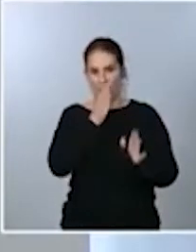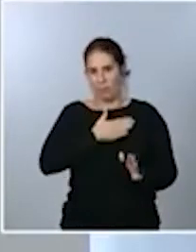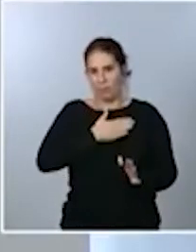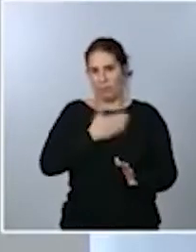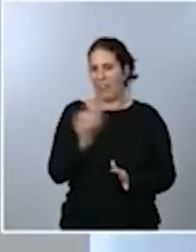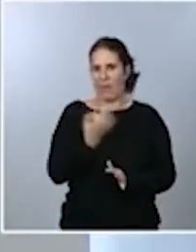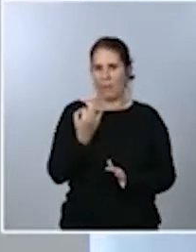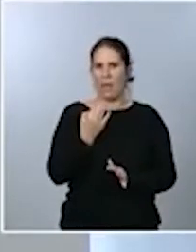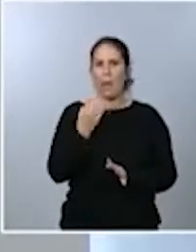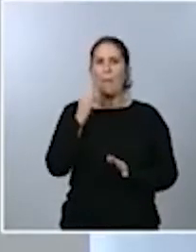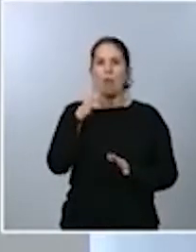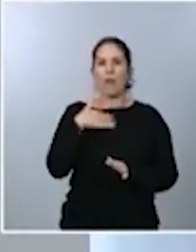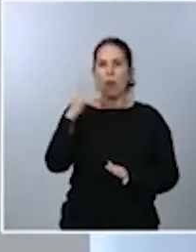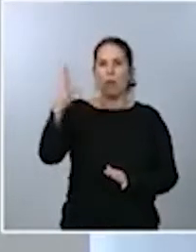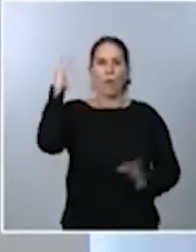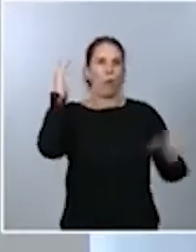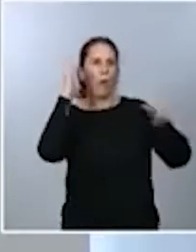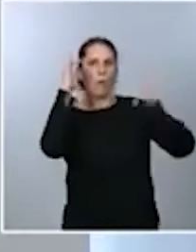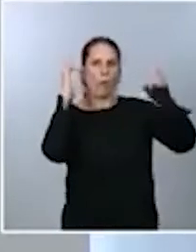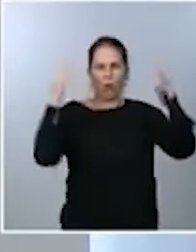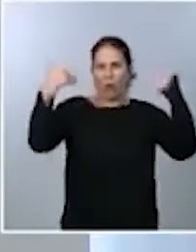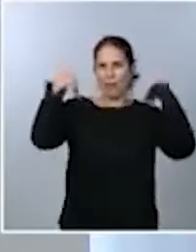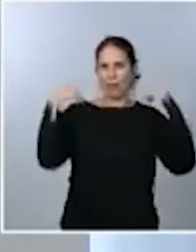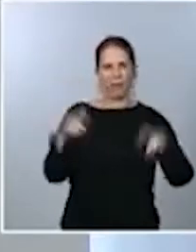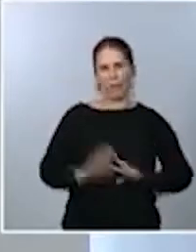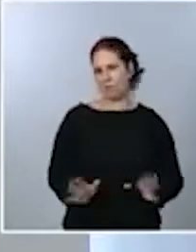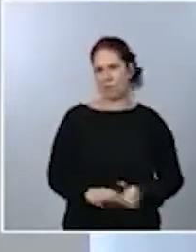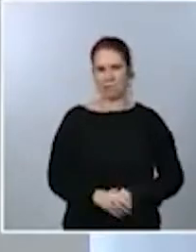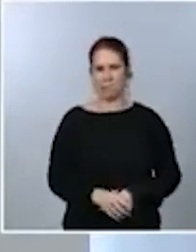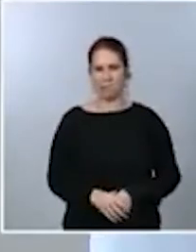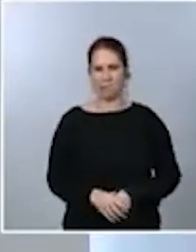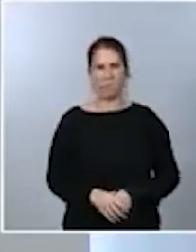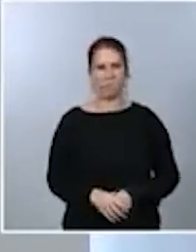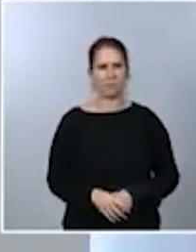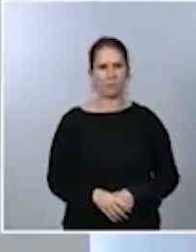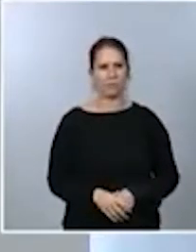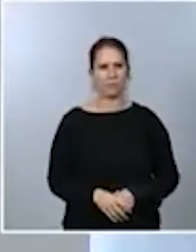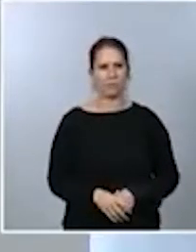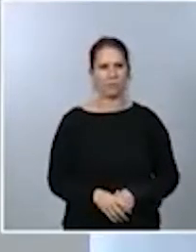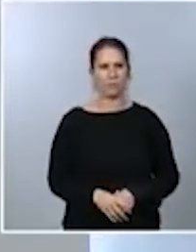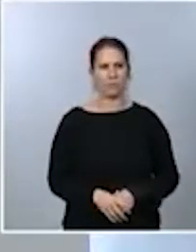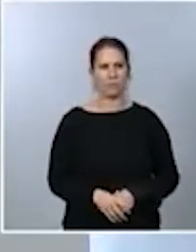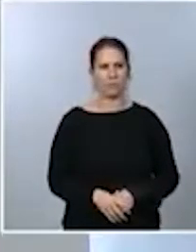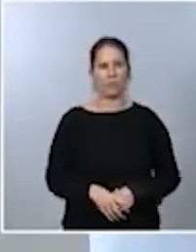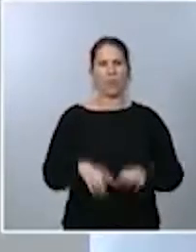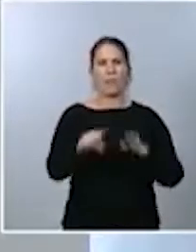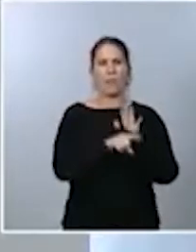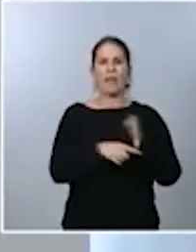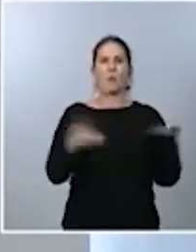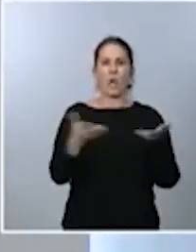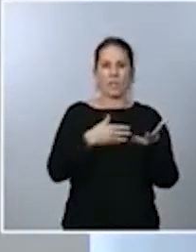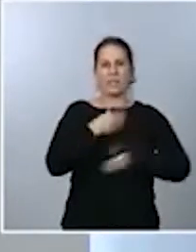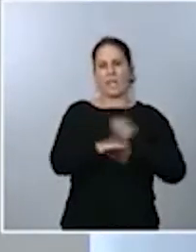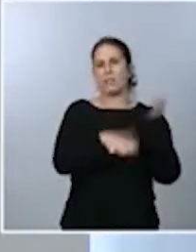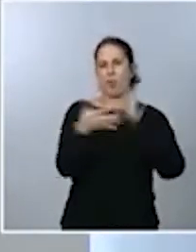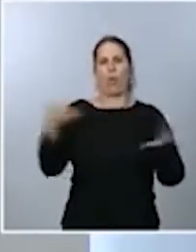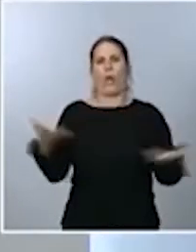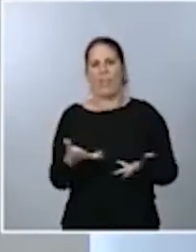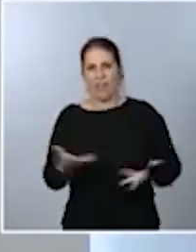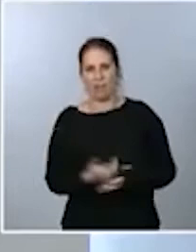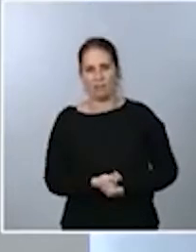ámbito competencial de ninguna Administración. Y las medidas urgentes se han tomado con urgencia. Y, por tanto,